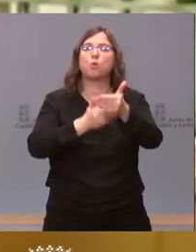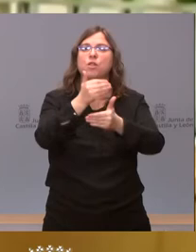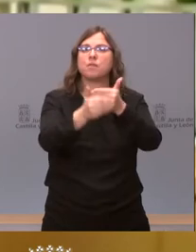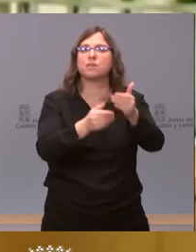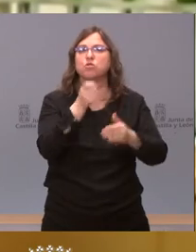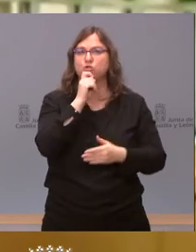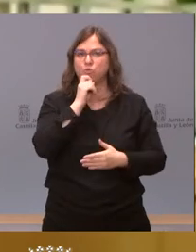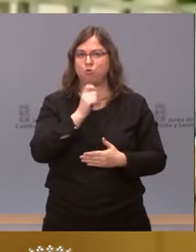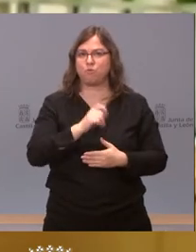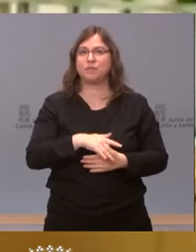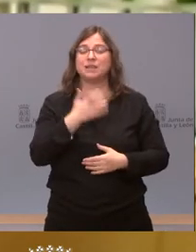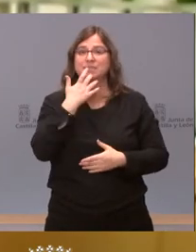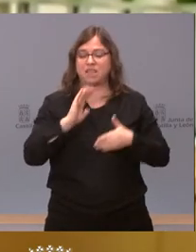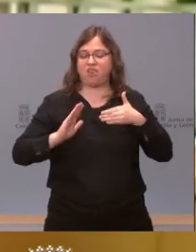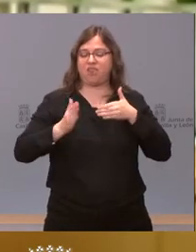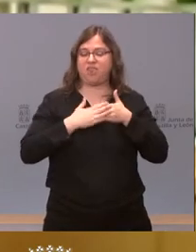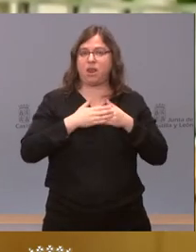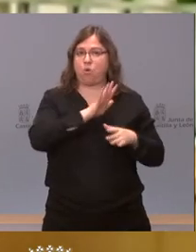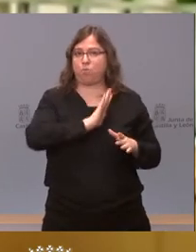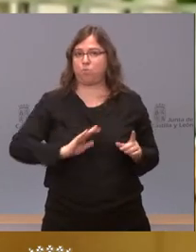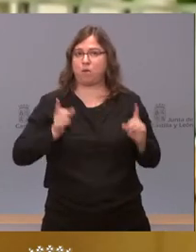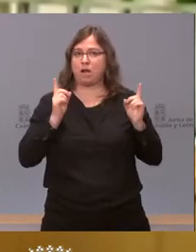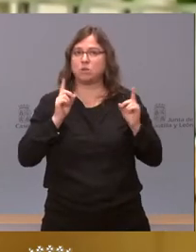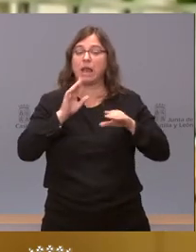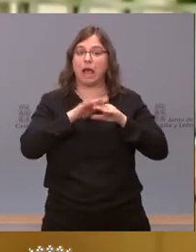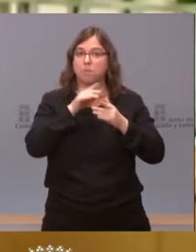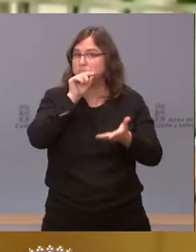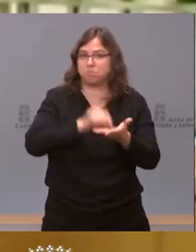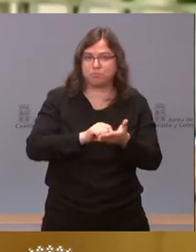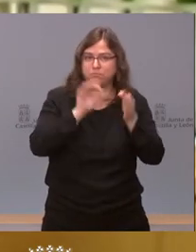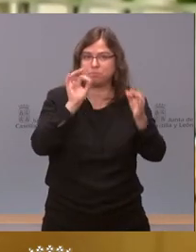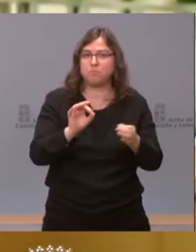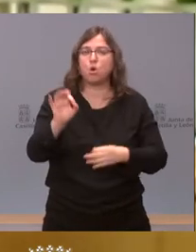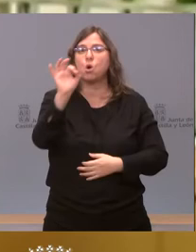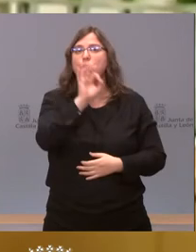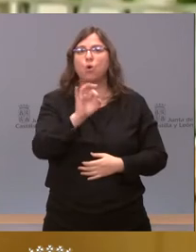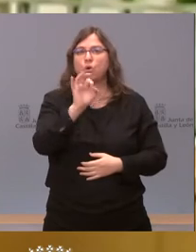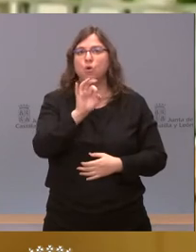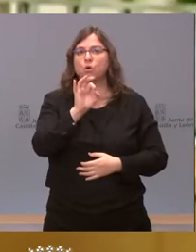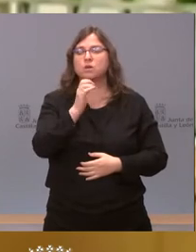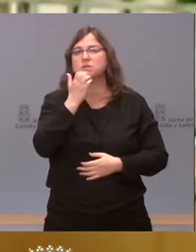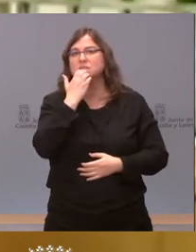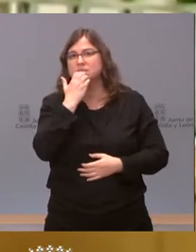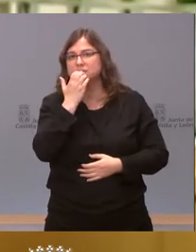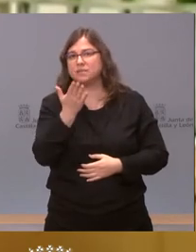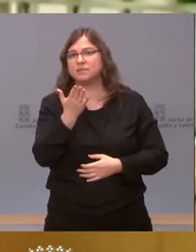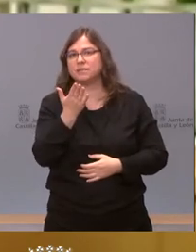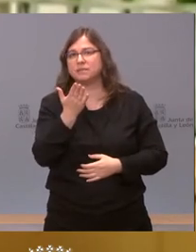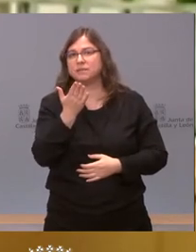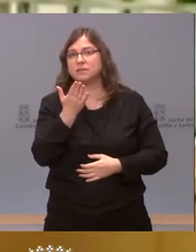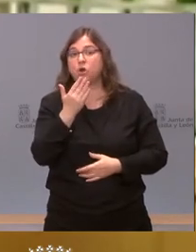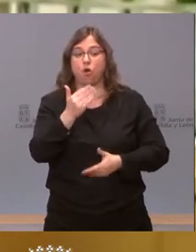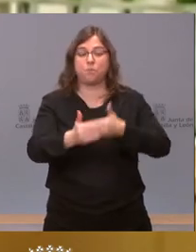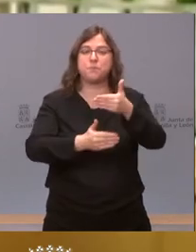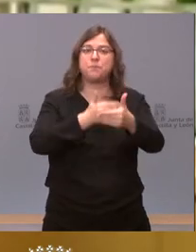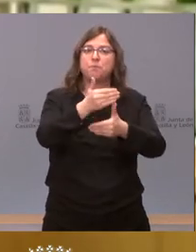a seguir. si esos cierres cautelares van a ser cierres cautelares inmediatos o bueno o si el procedimiento que